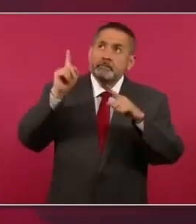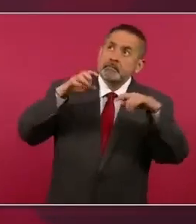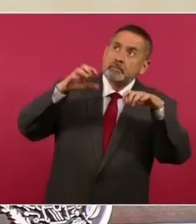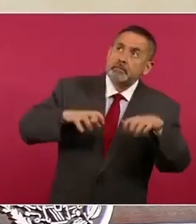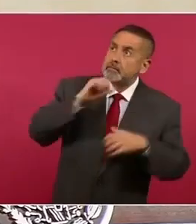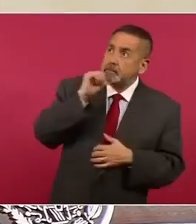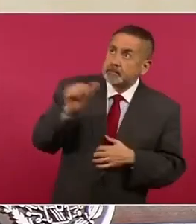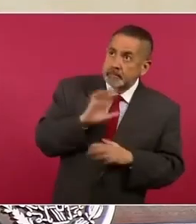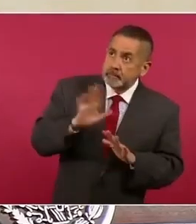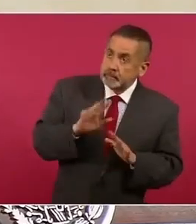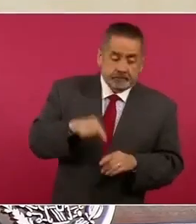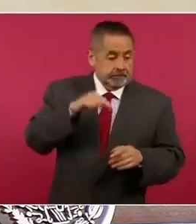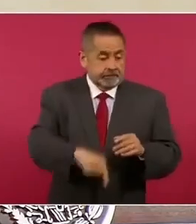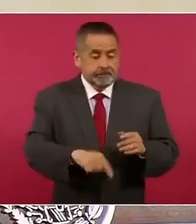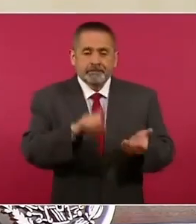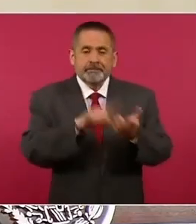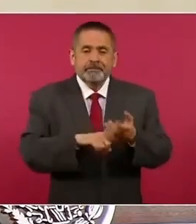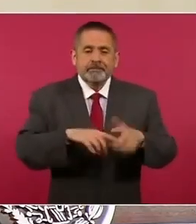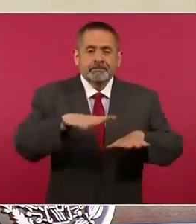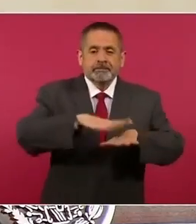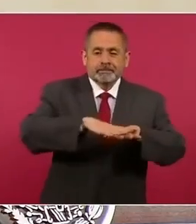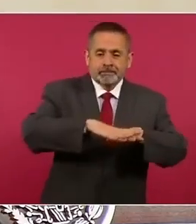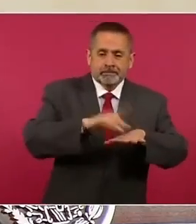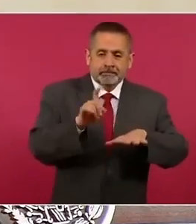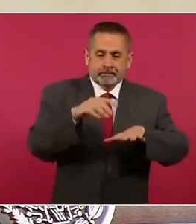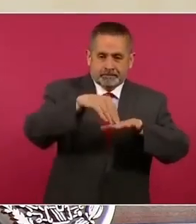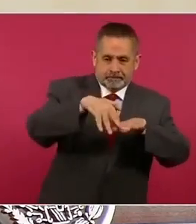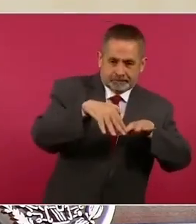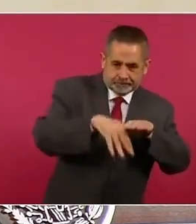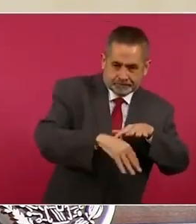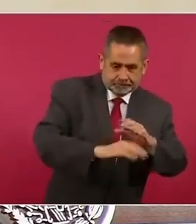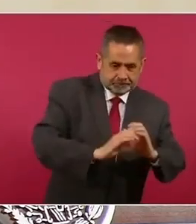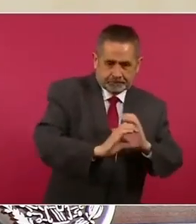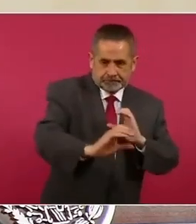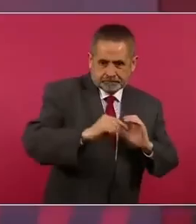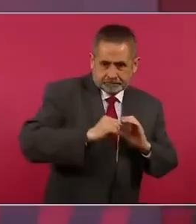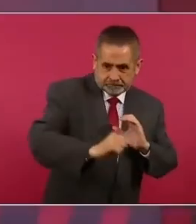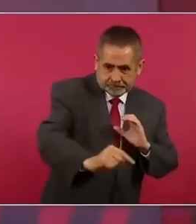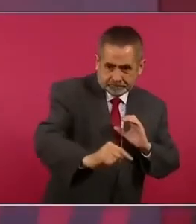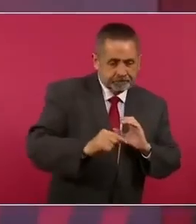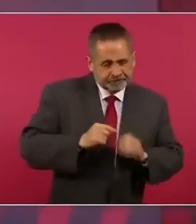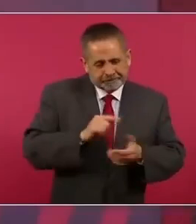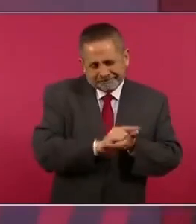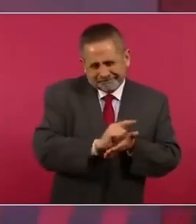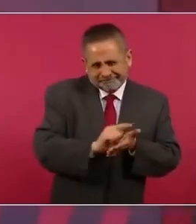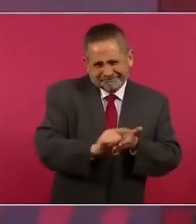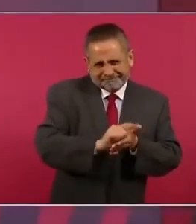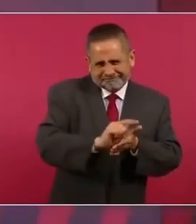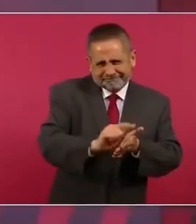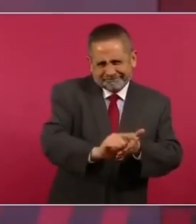de los sistemas de drenaje de presas